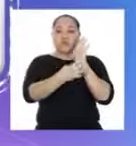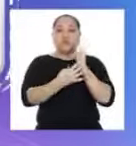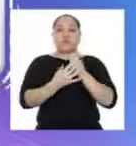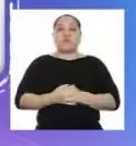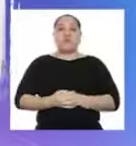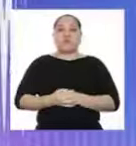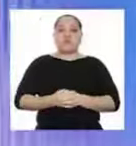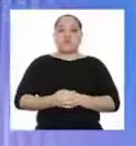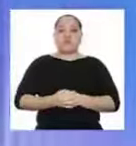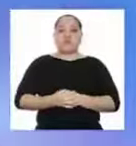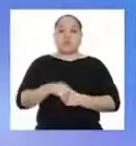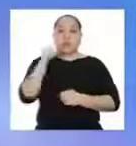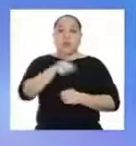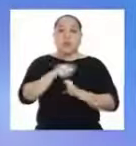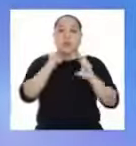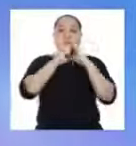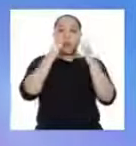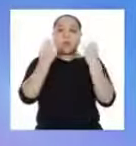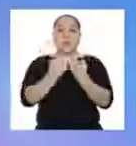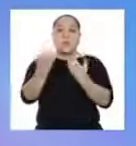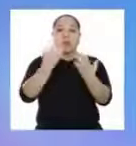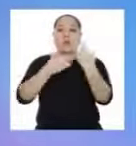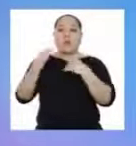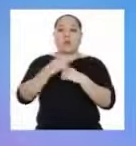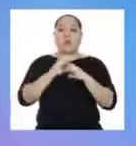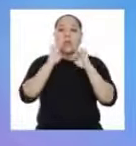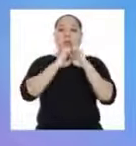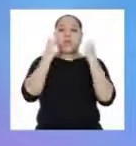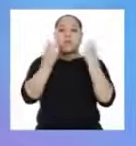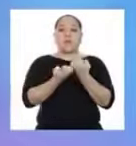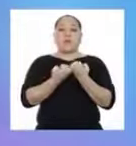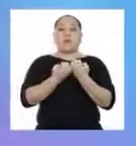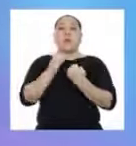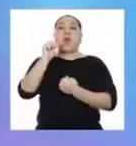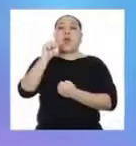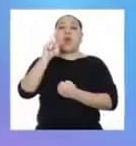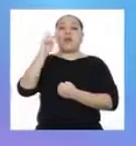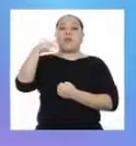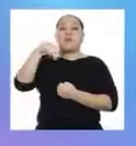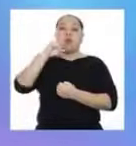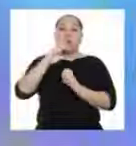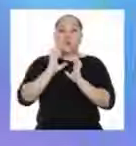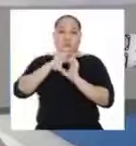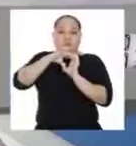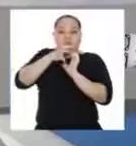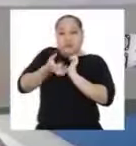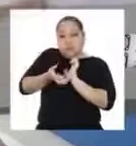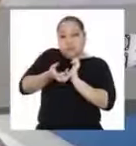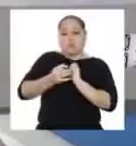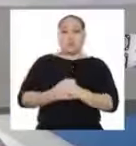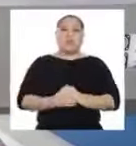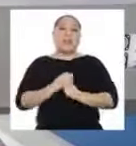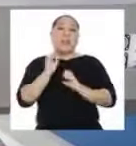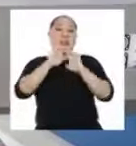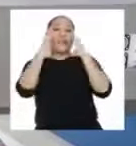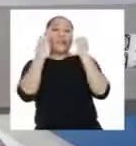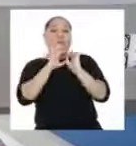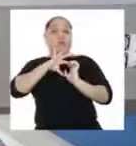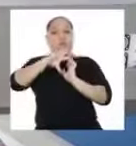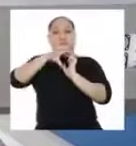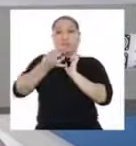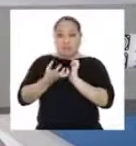interpretarlos. El equipo convocado es el equipo armadillo. ¡El equipo